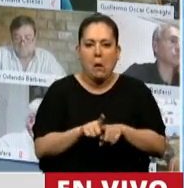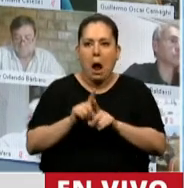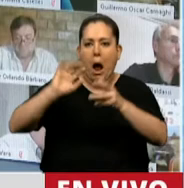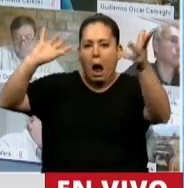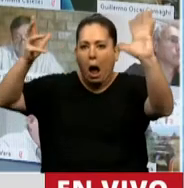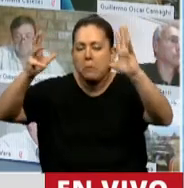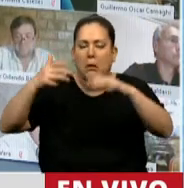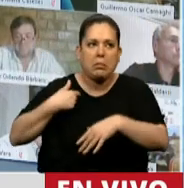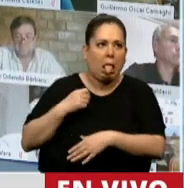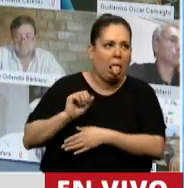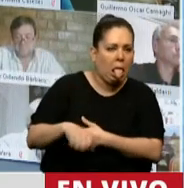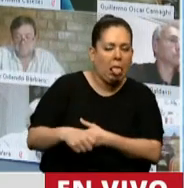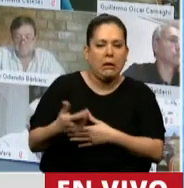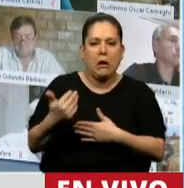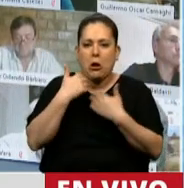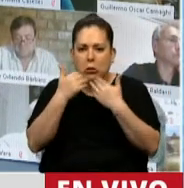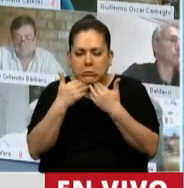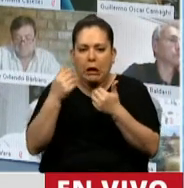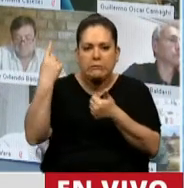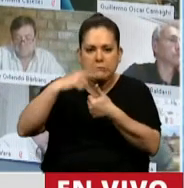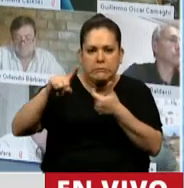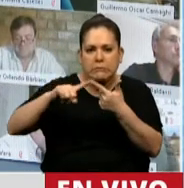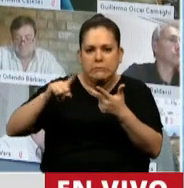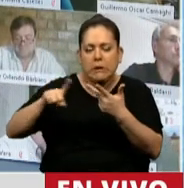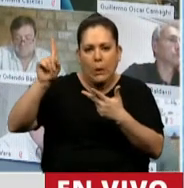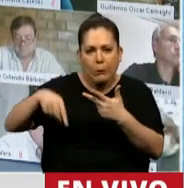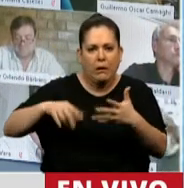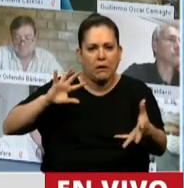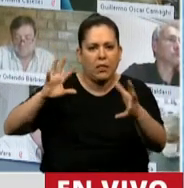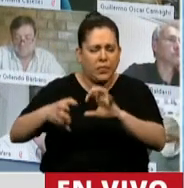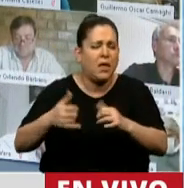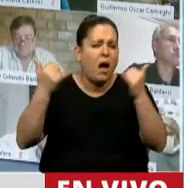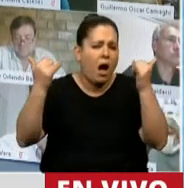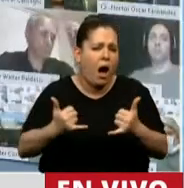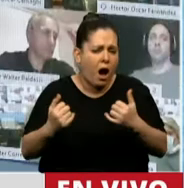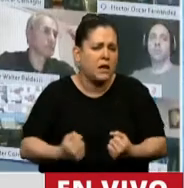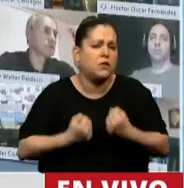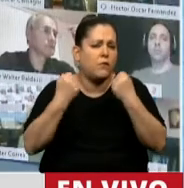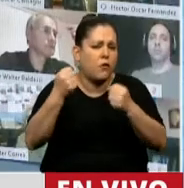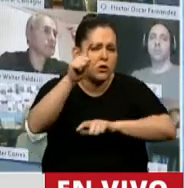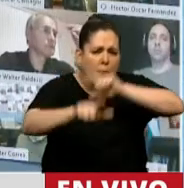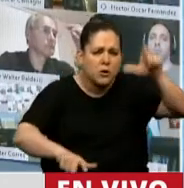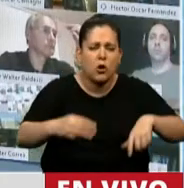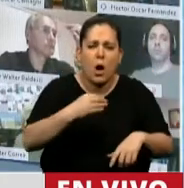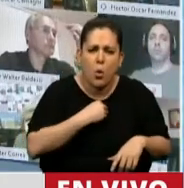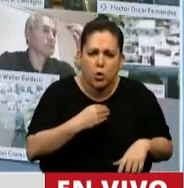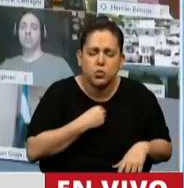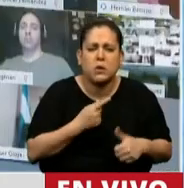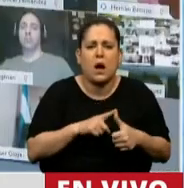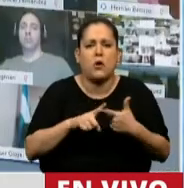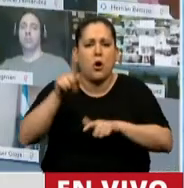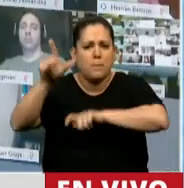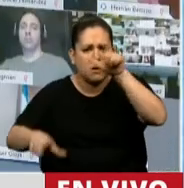con el medio ambiente. Y más allá de los esfuerzos enormes, de los voluntarios, pero también de los profesionales,